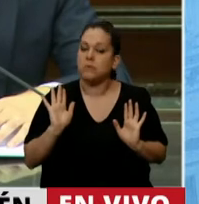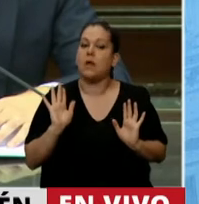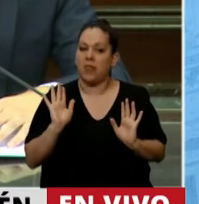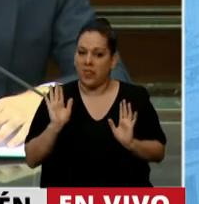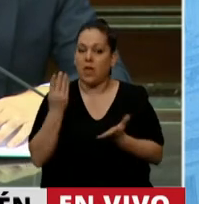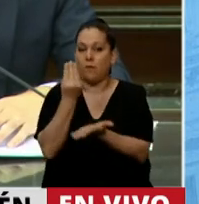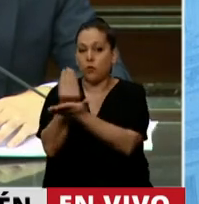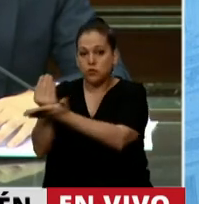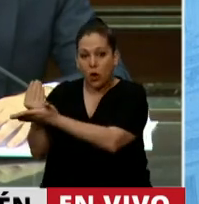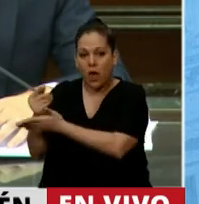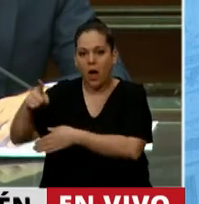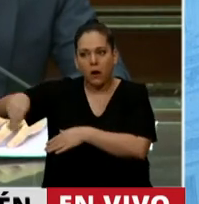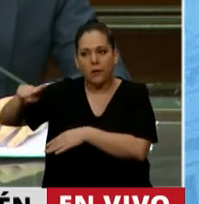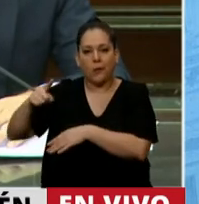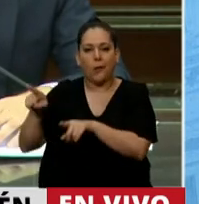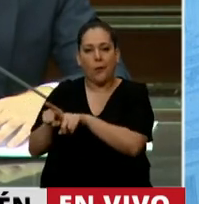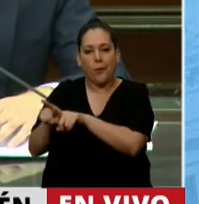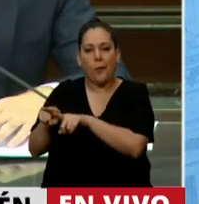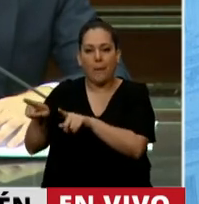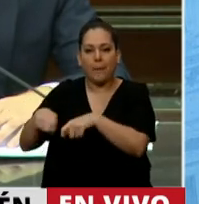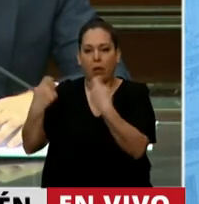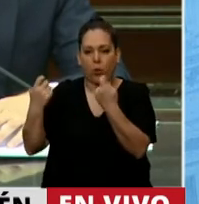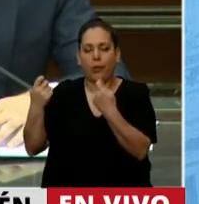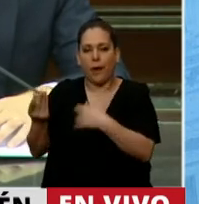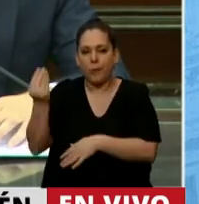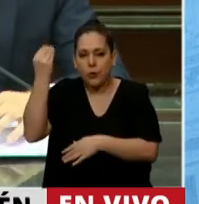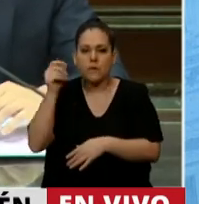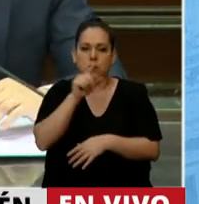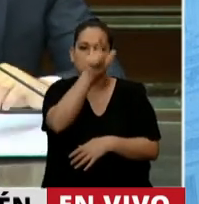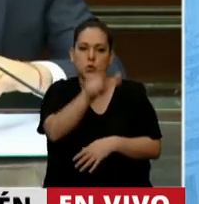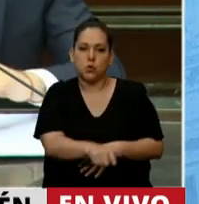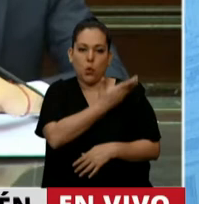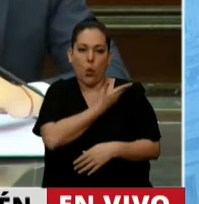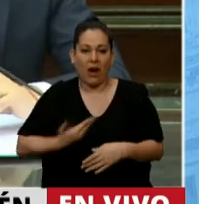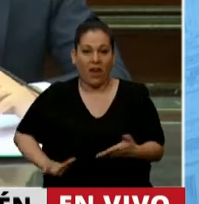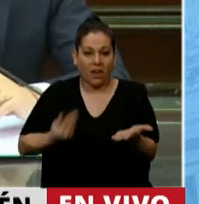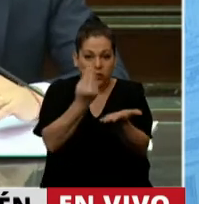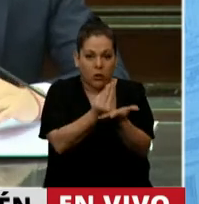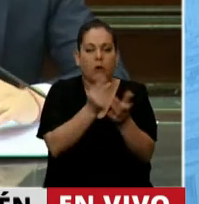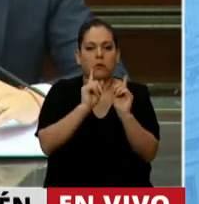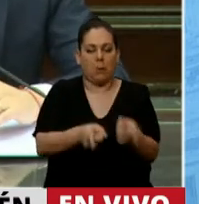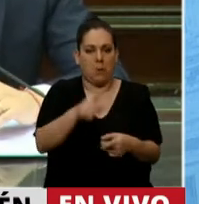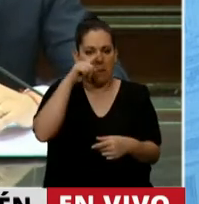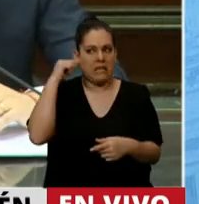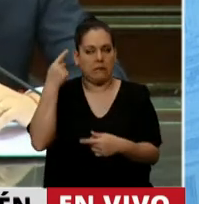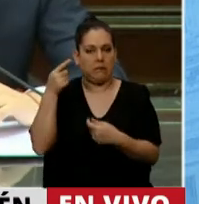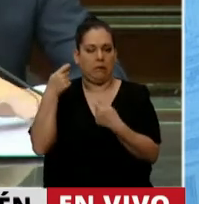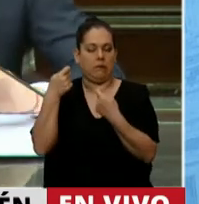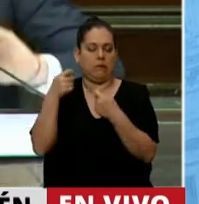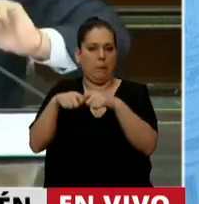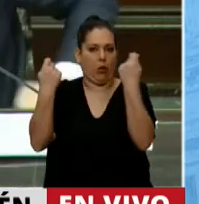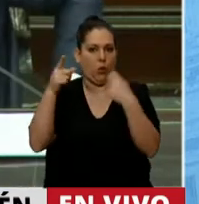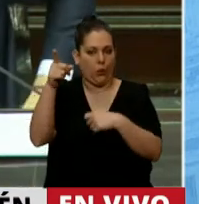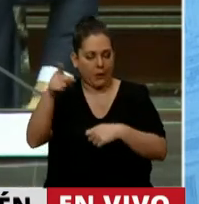funcionarios que condicionan y afectan muchas veces su gestión y la del mismo presidente. En su tarea de